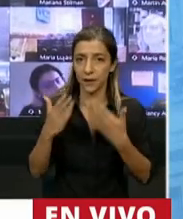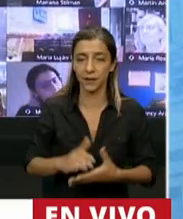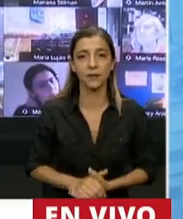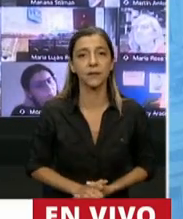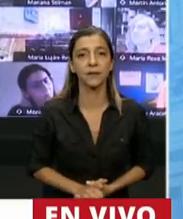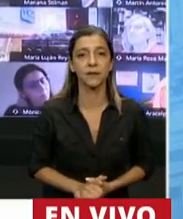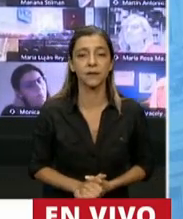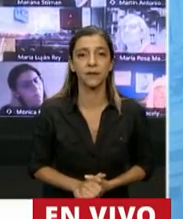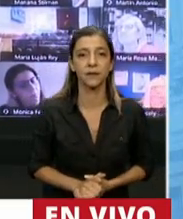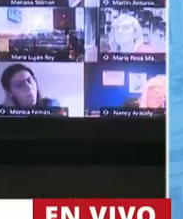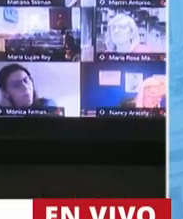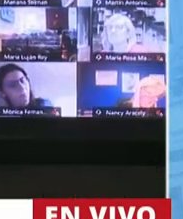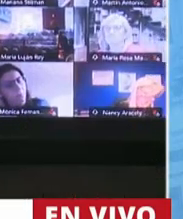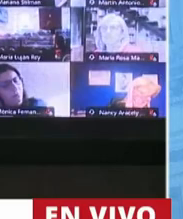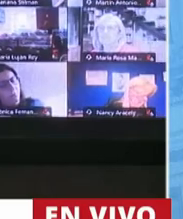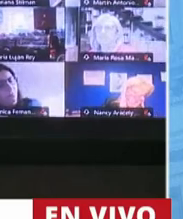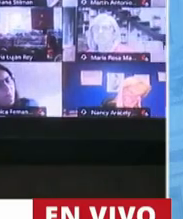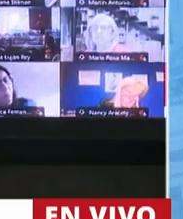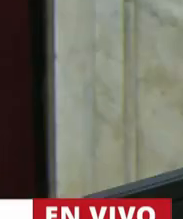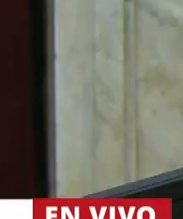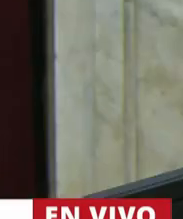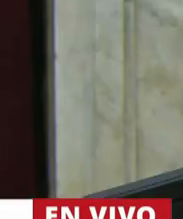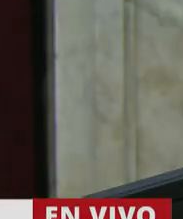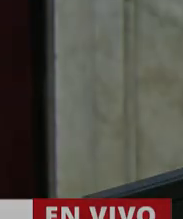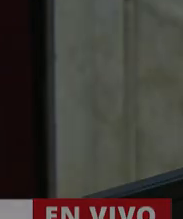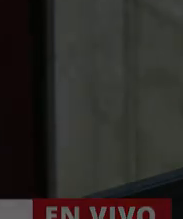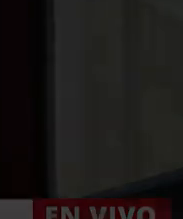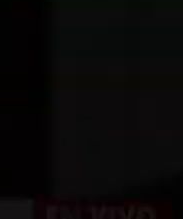Muchas gracias. Diputado Nacional por Entre Ríos. Diputado Ríos.